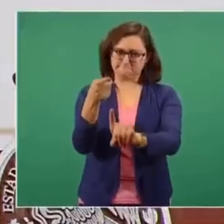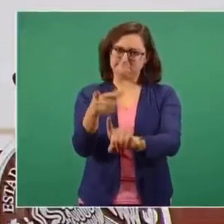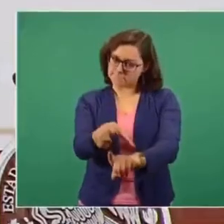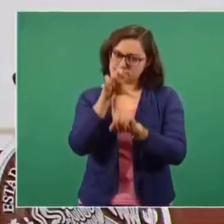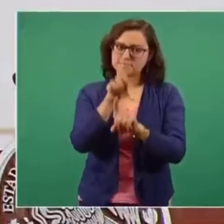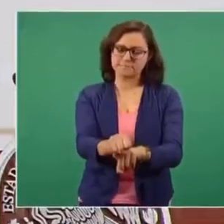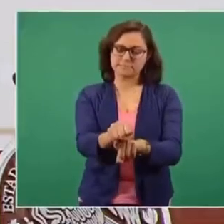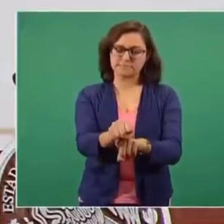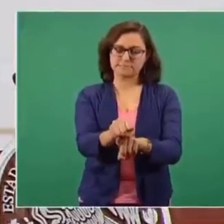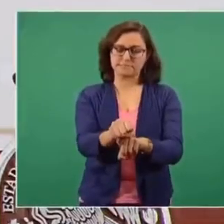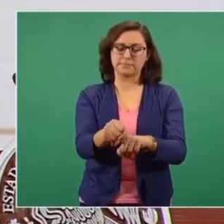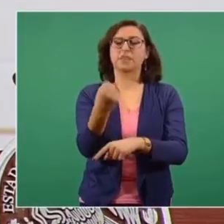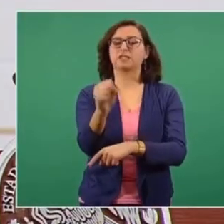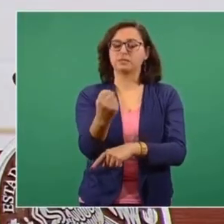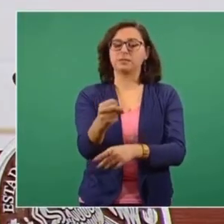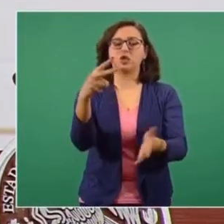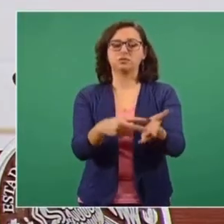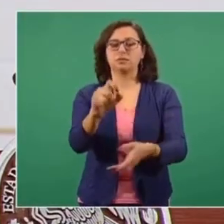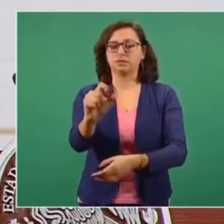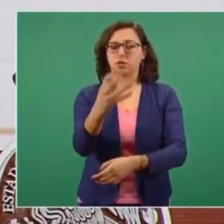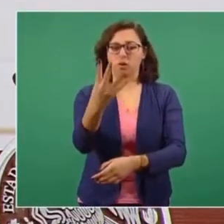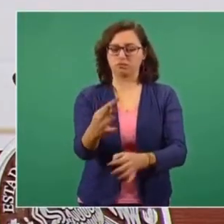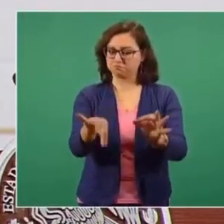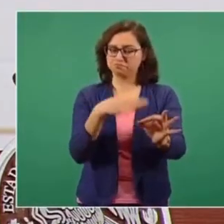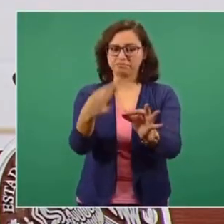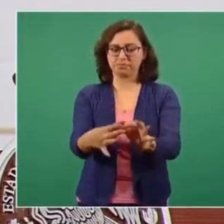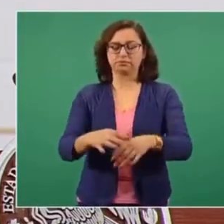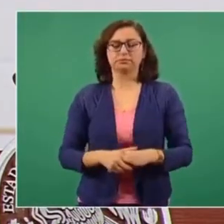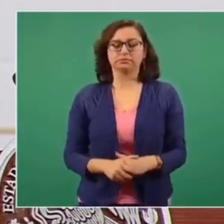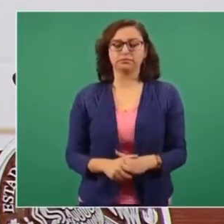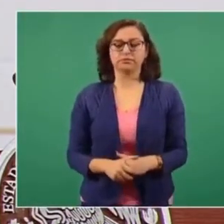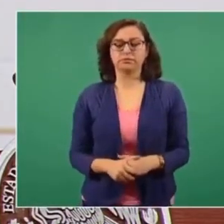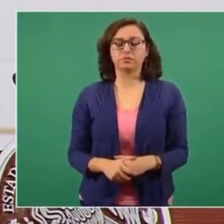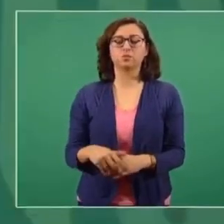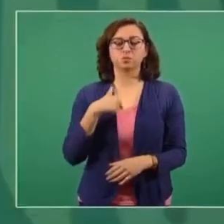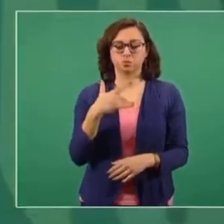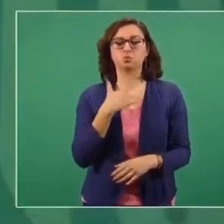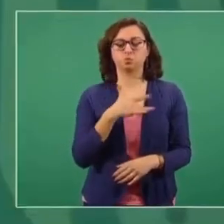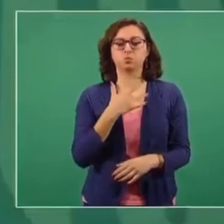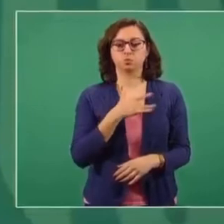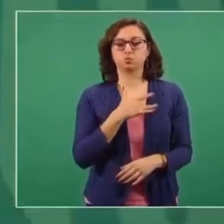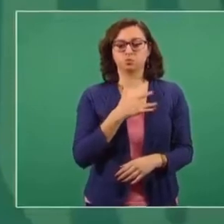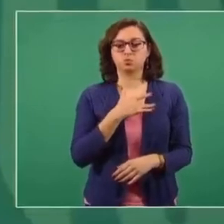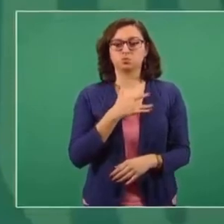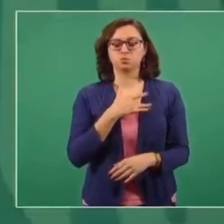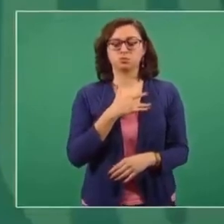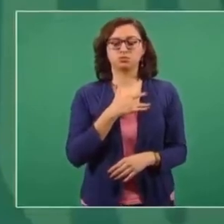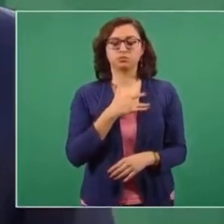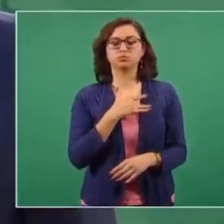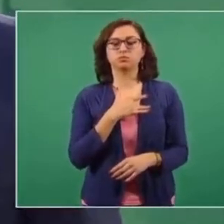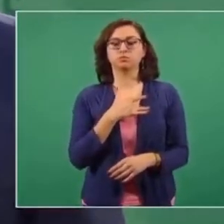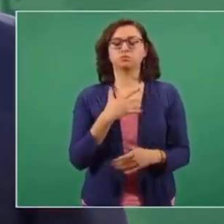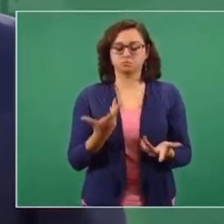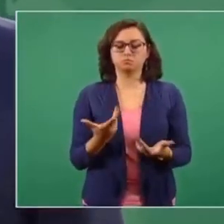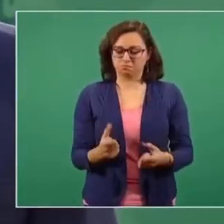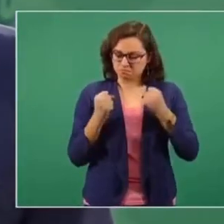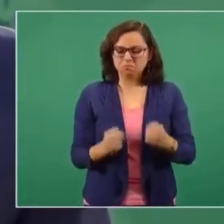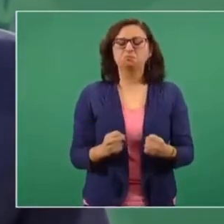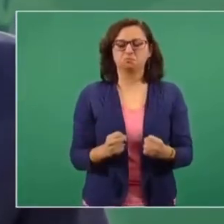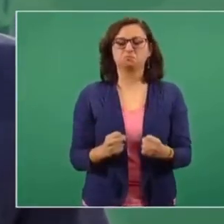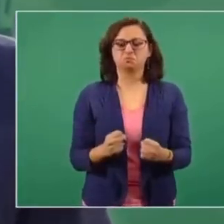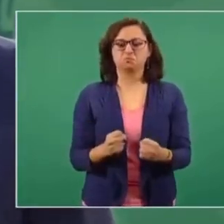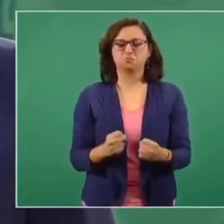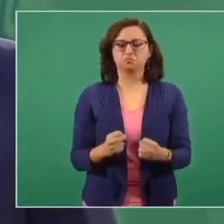a finales de septiembre del 24, y estoy seguro de que voy a contribuir como